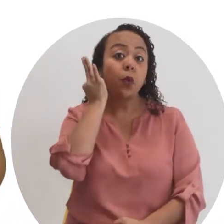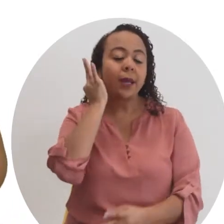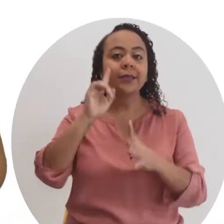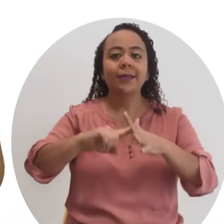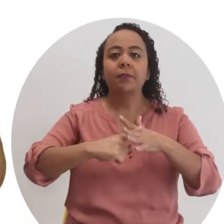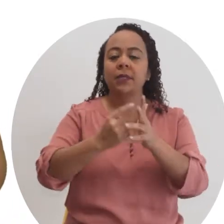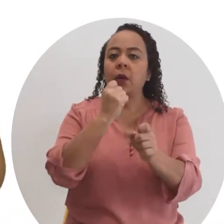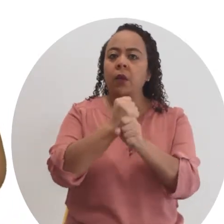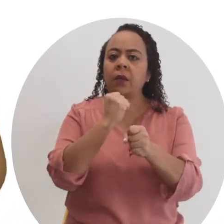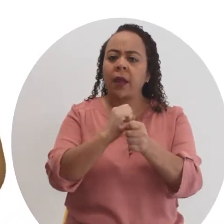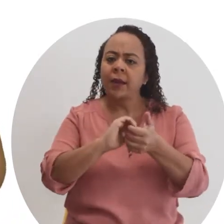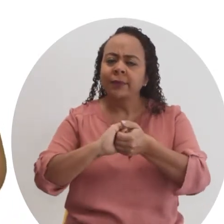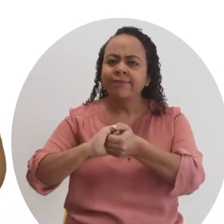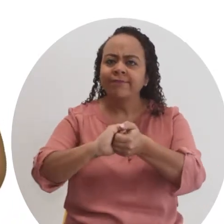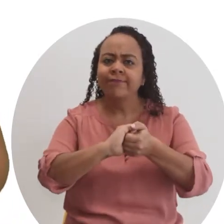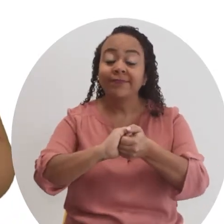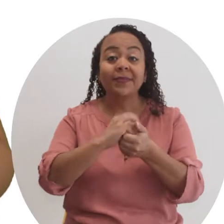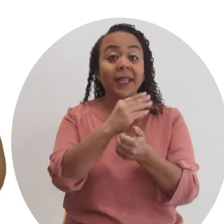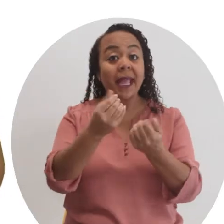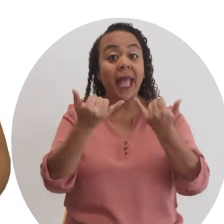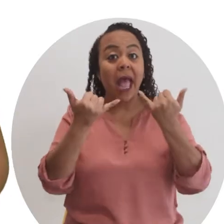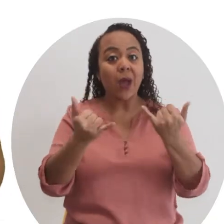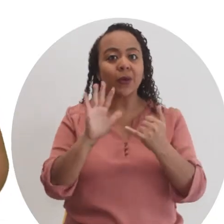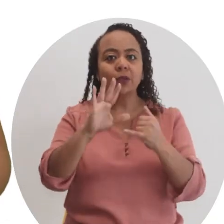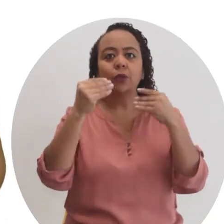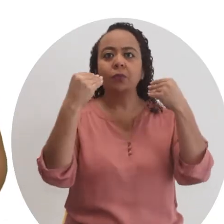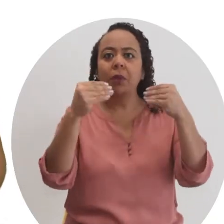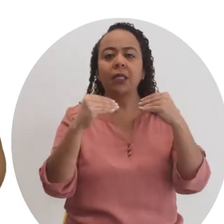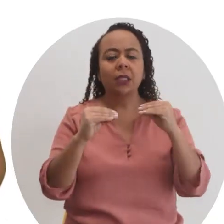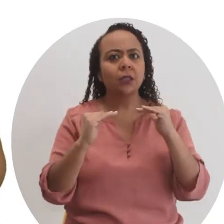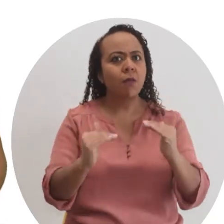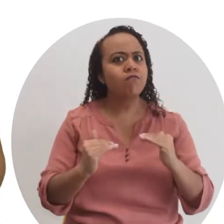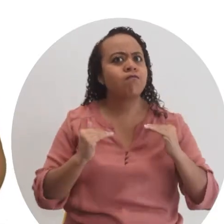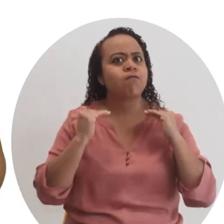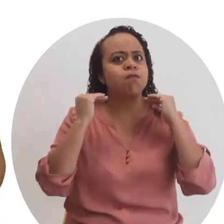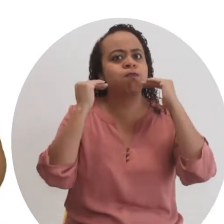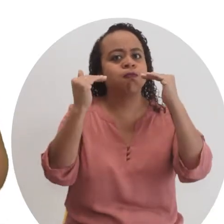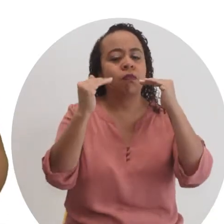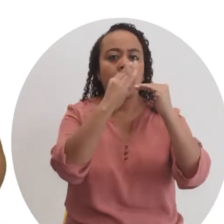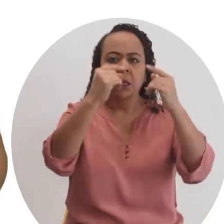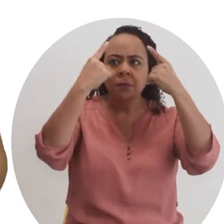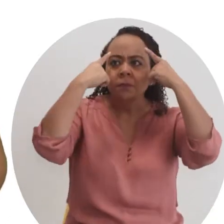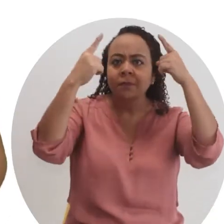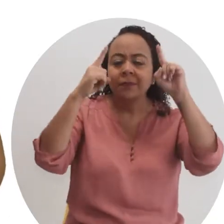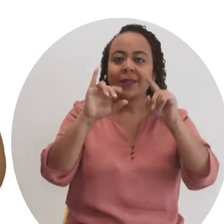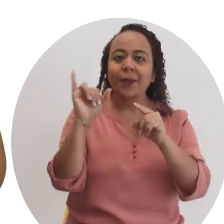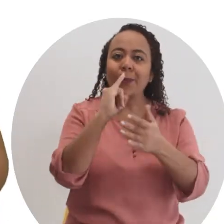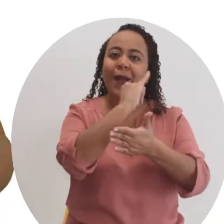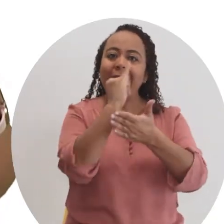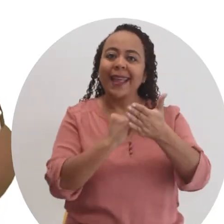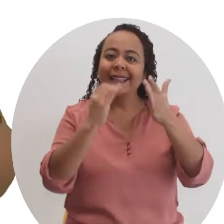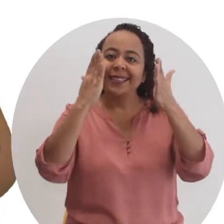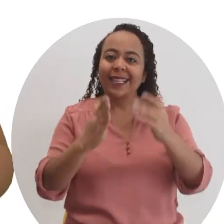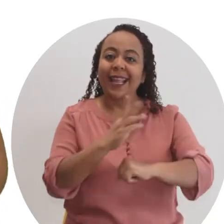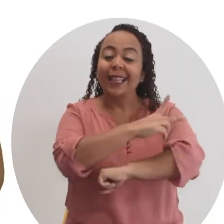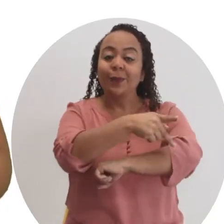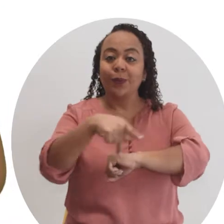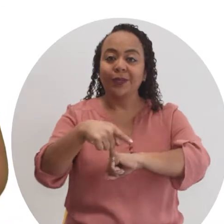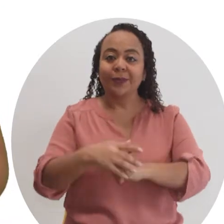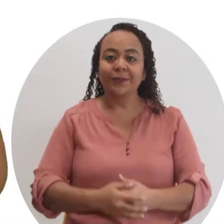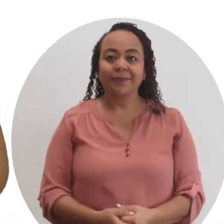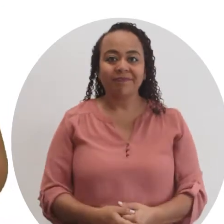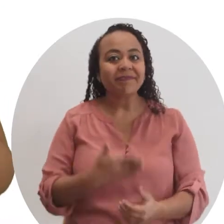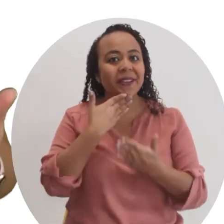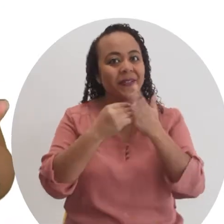mujeres empezaron a trabajar juntas y ahora sus ventas han aumentado y son conocidas como las artesanas del